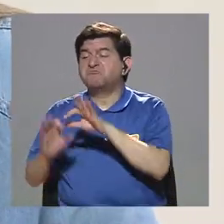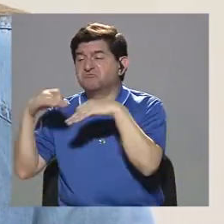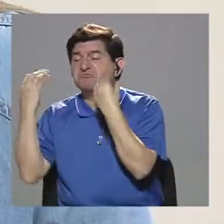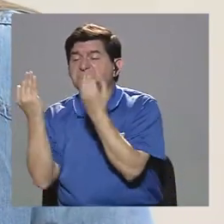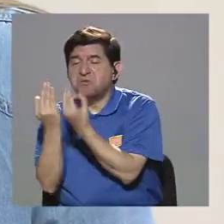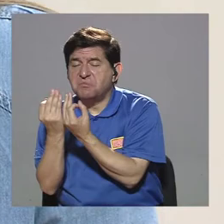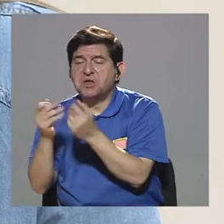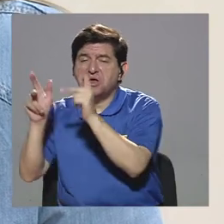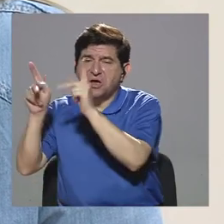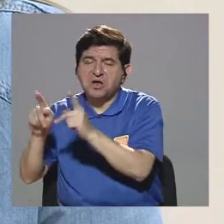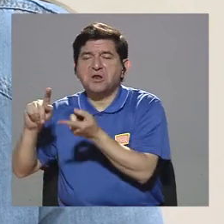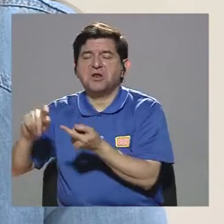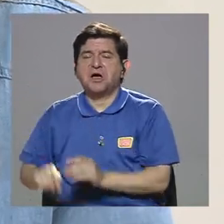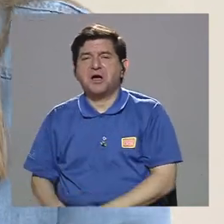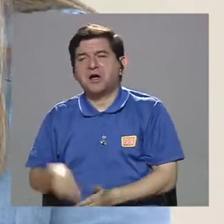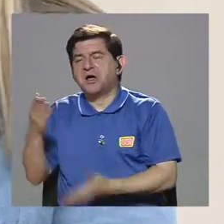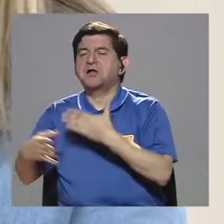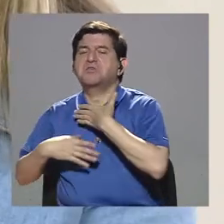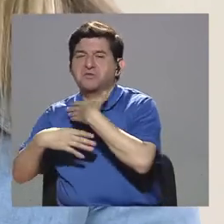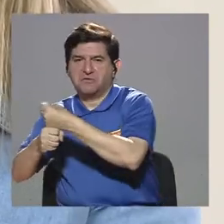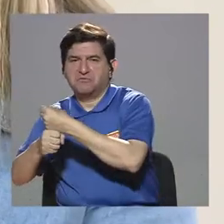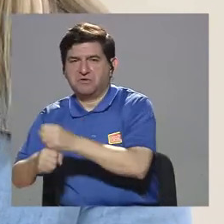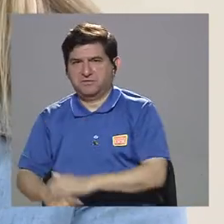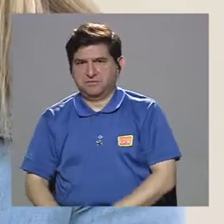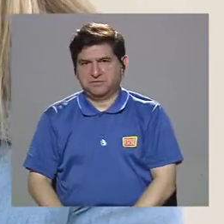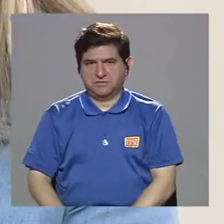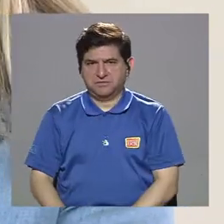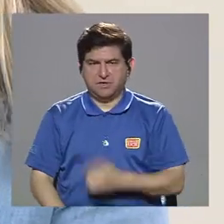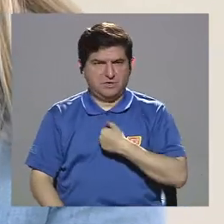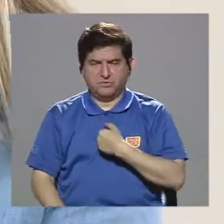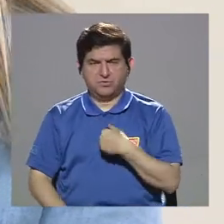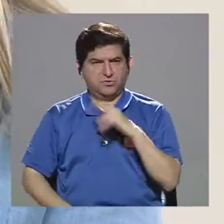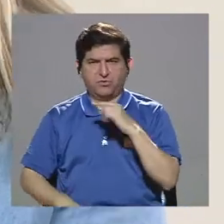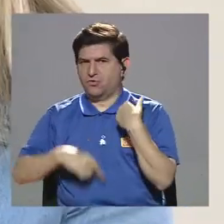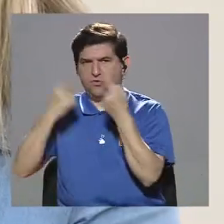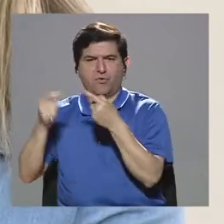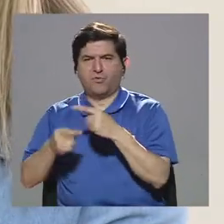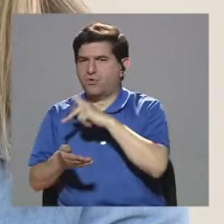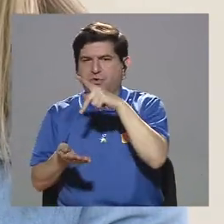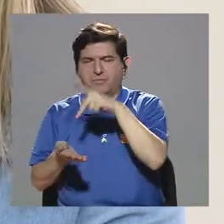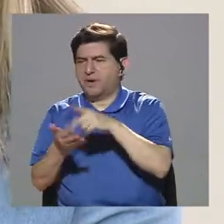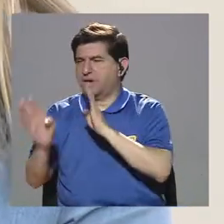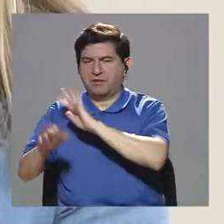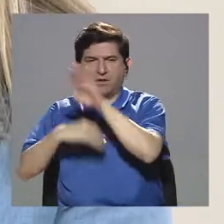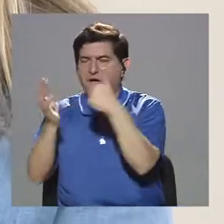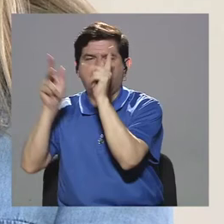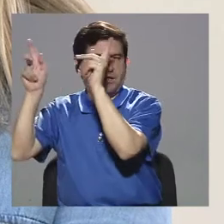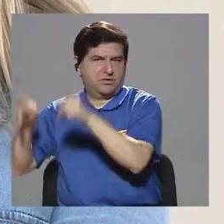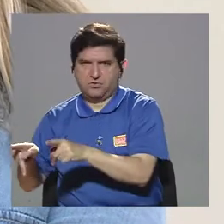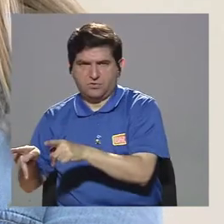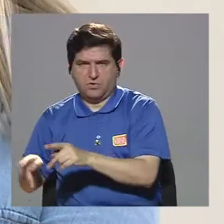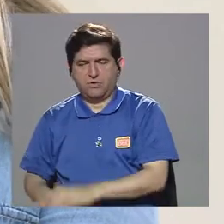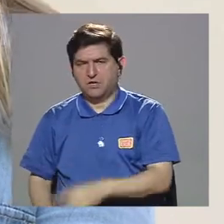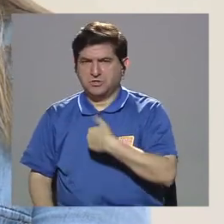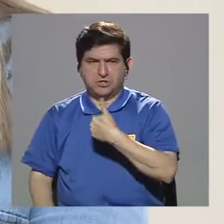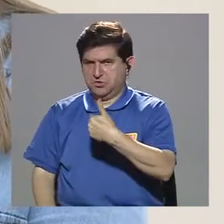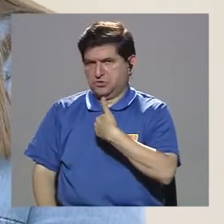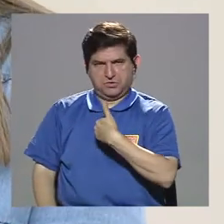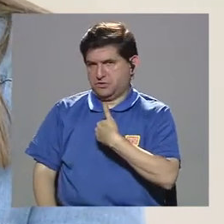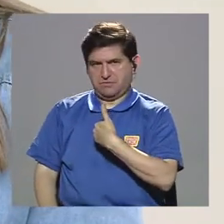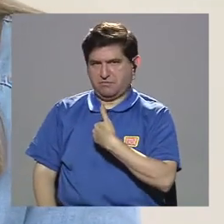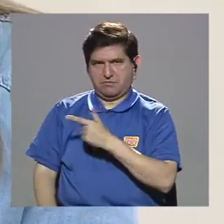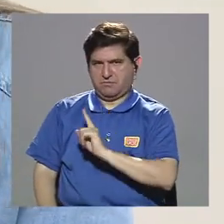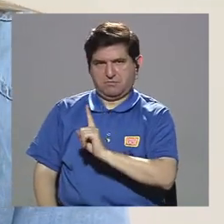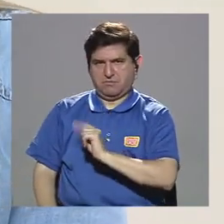realmente de confianza. Es decir, yo no llego a un parque a hablarle a cualquier persona sobre lo que tengo. O sea,